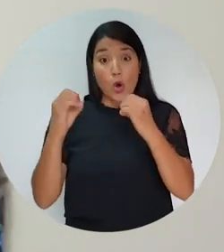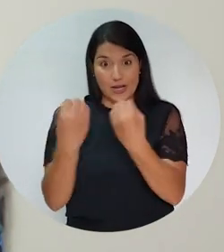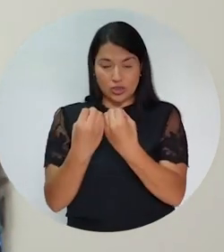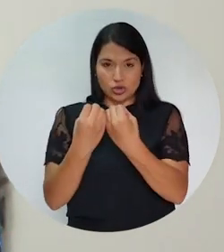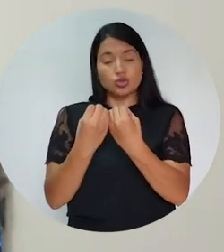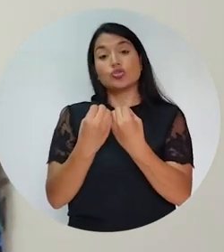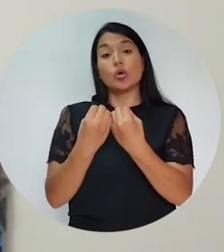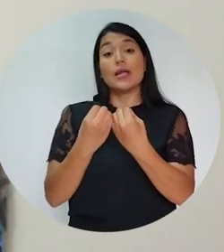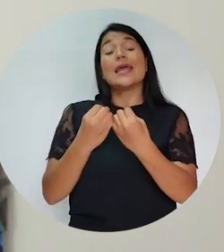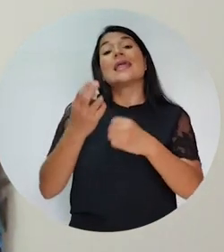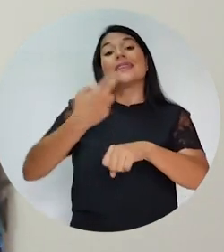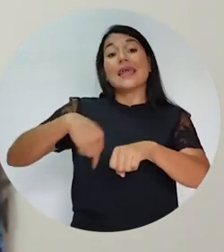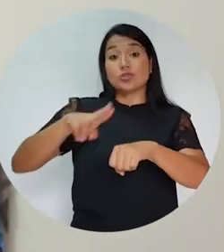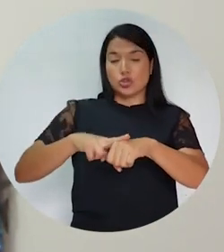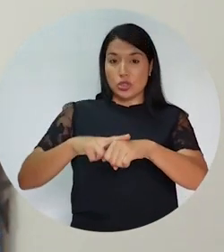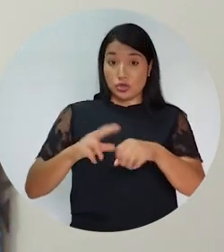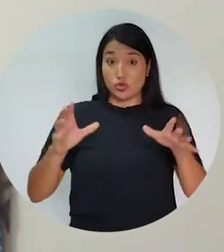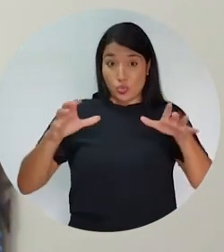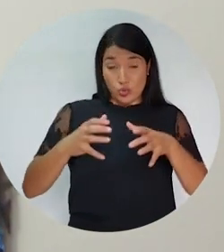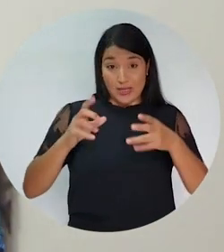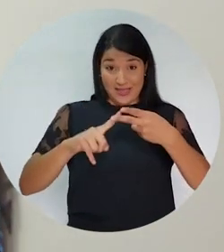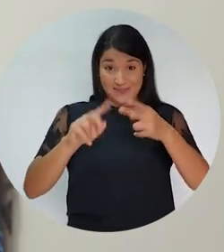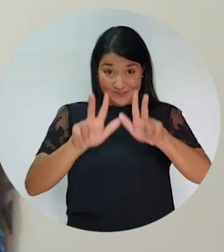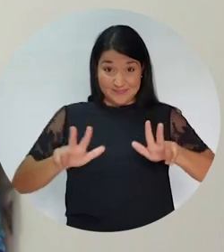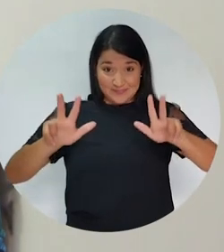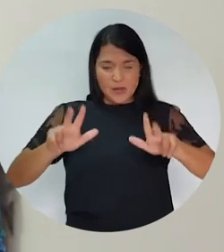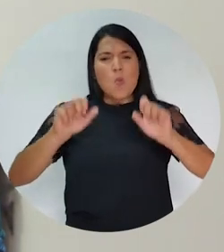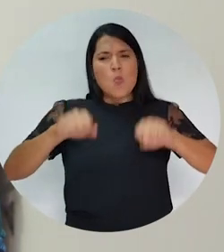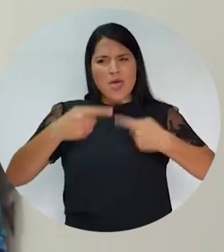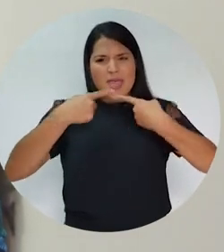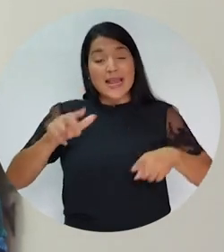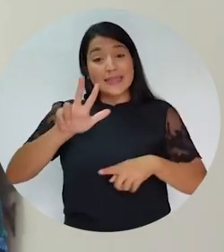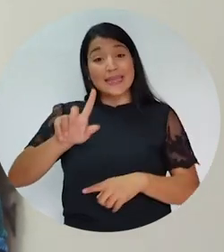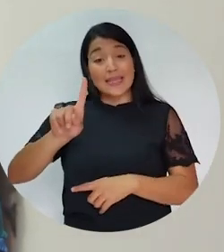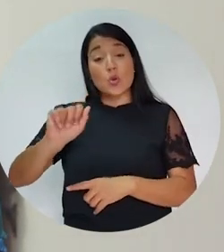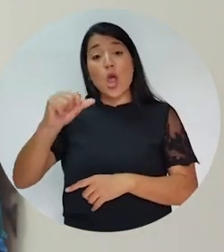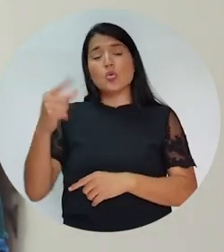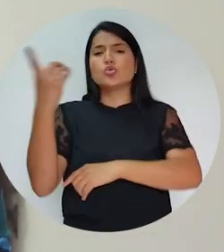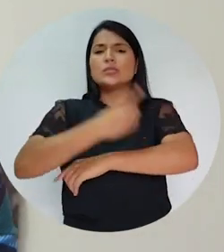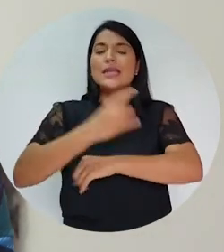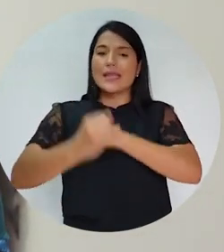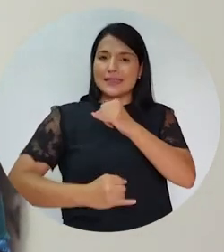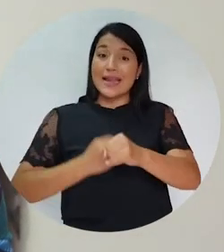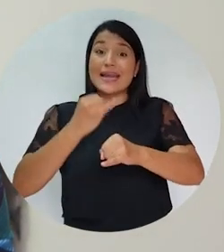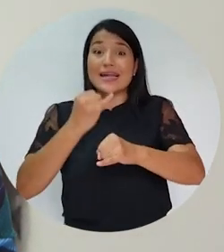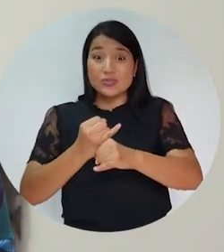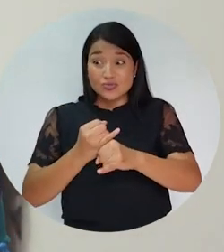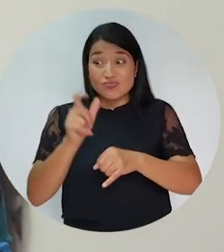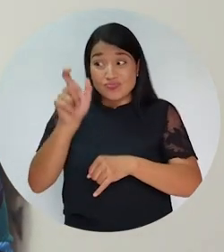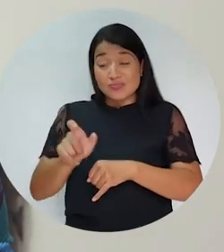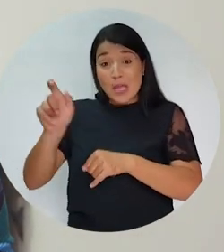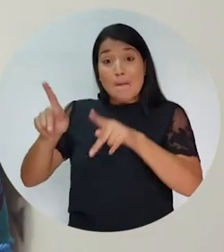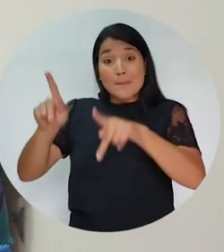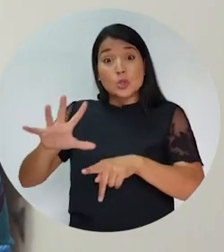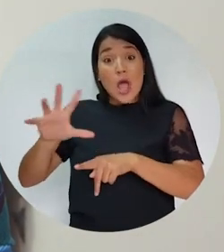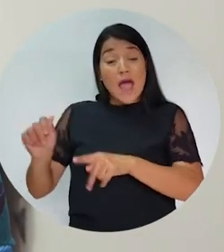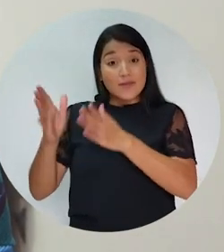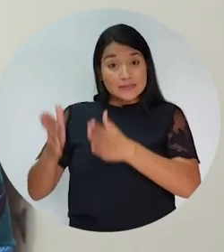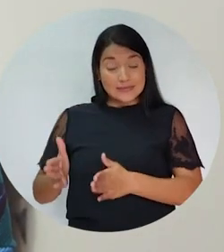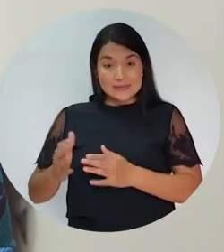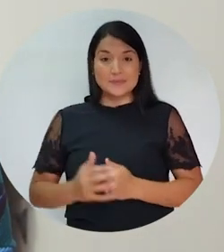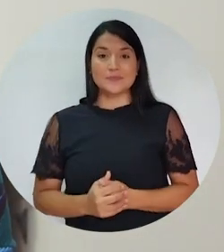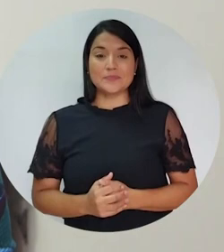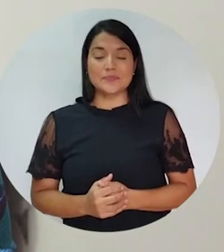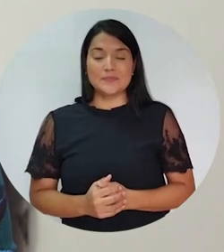Organización de Naciones Unidas declare el 31 de agosto Día Internacional de los y las